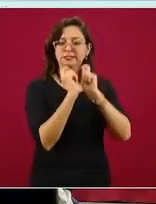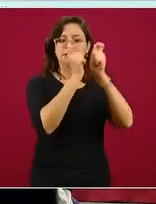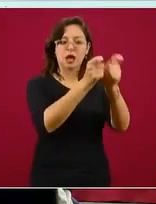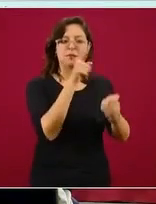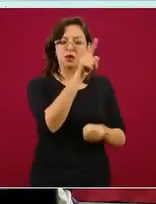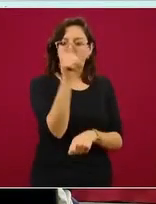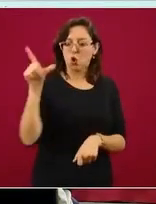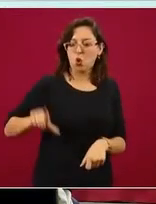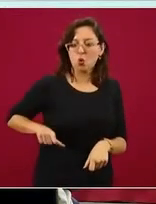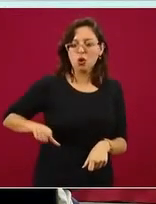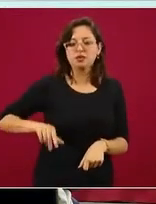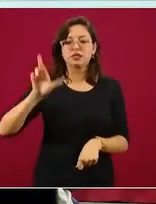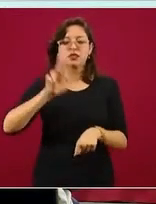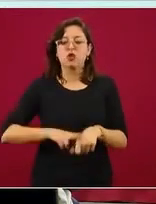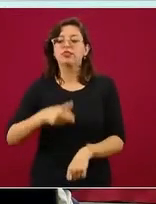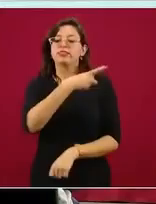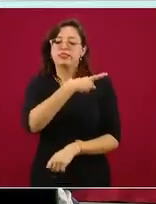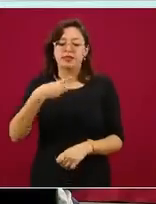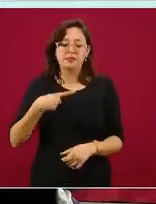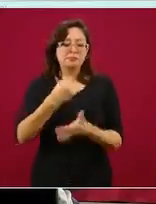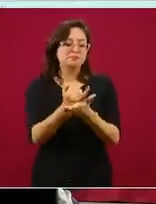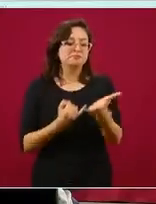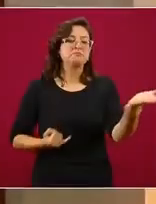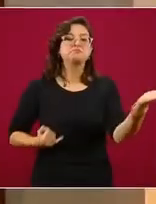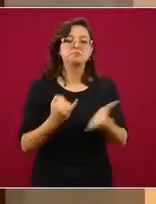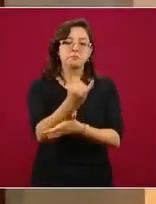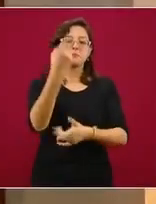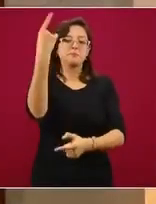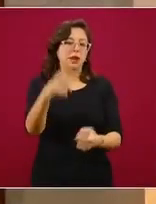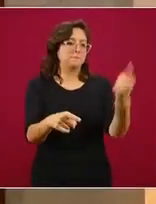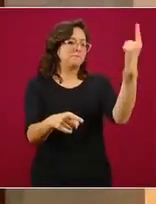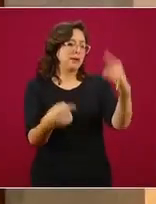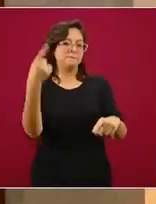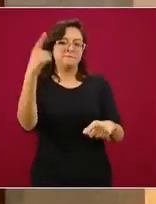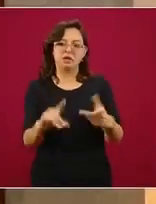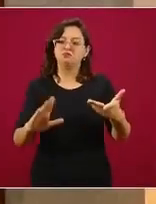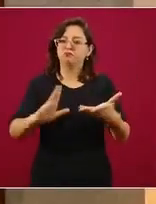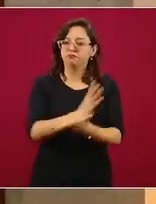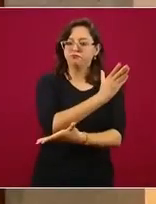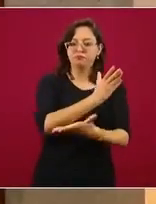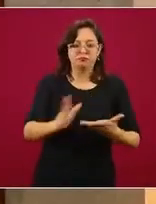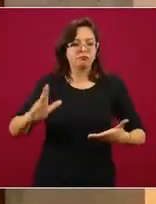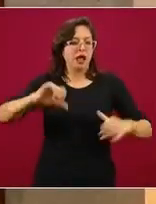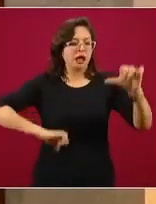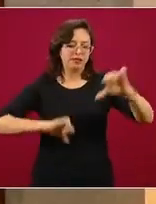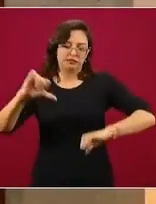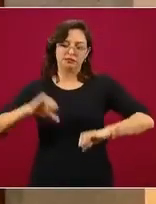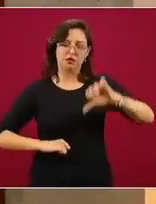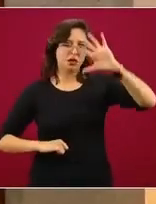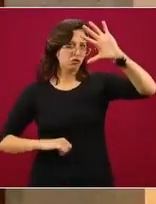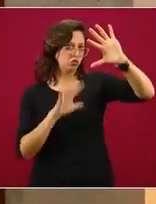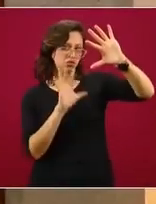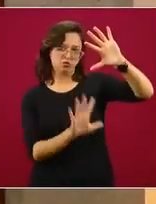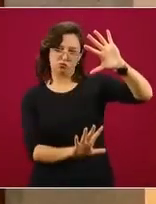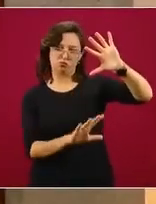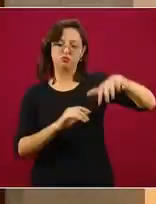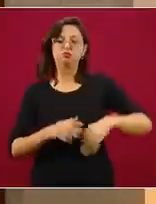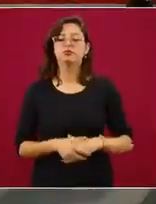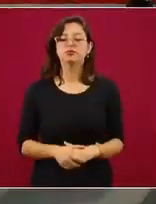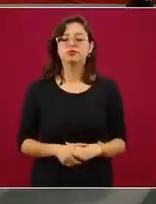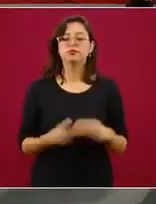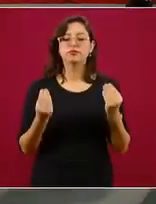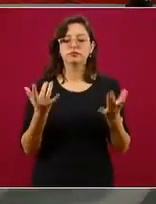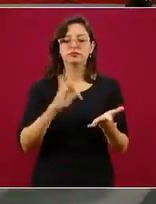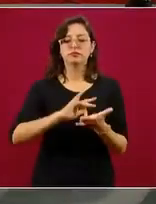Poder Ejecutivo Estatal de Chihuahua podrá ir haciendo diferentes actividades en sus dos regiones identificadas.